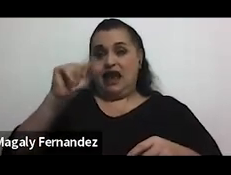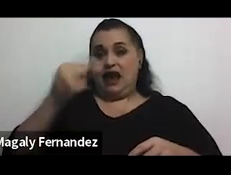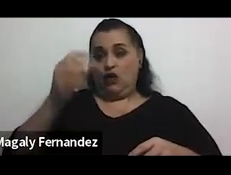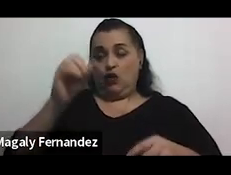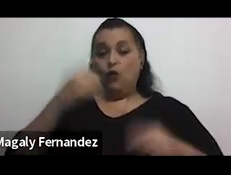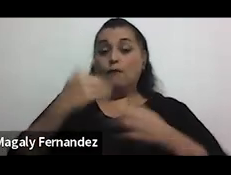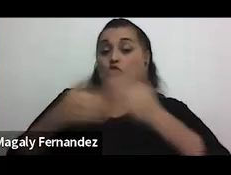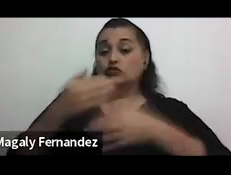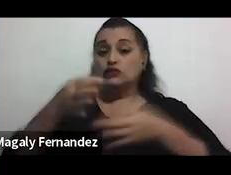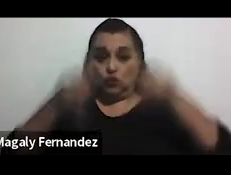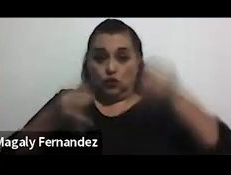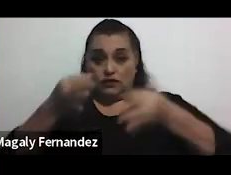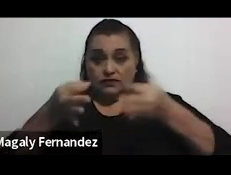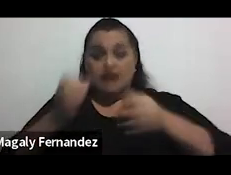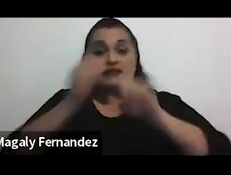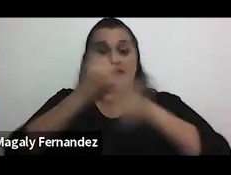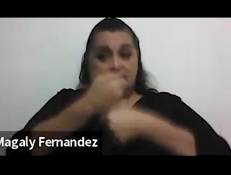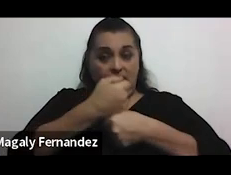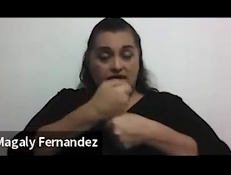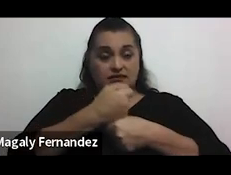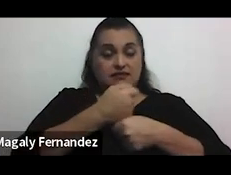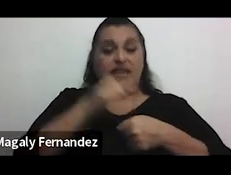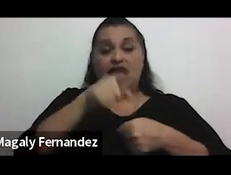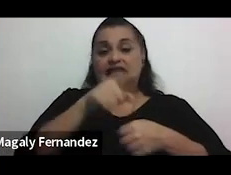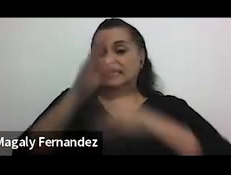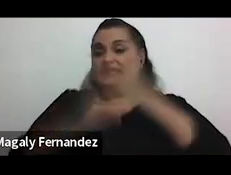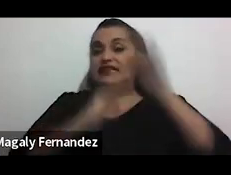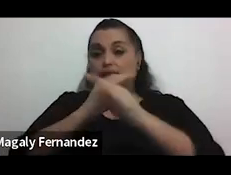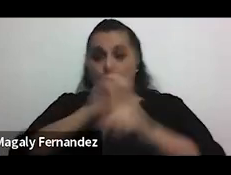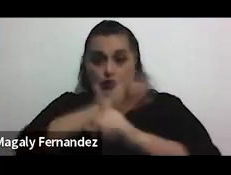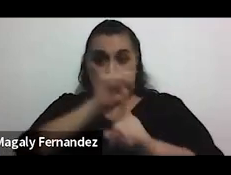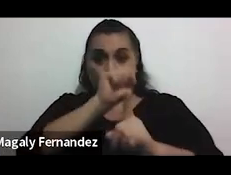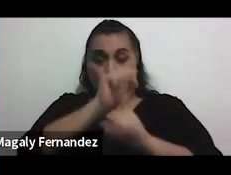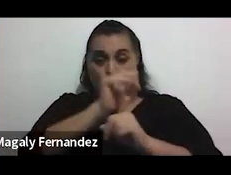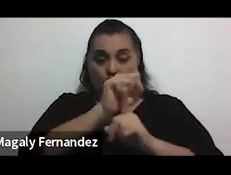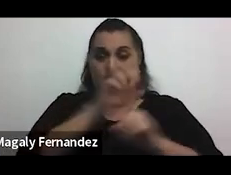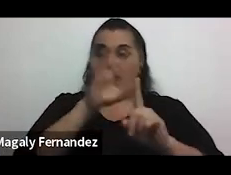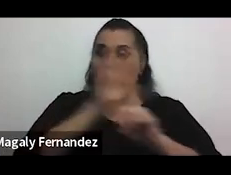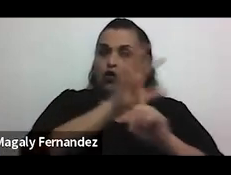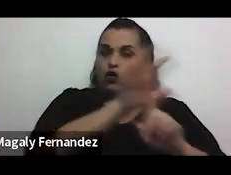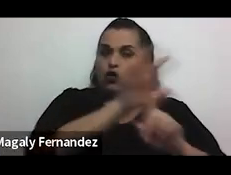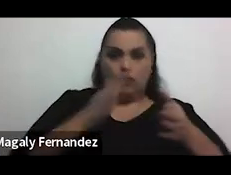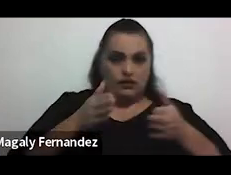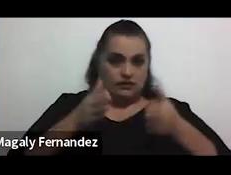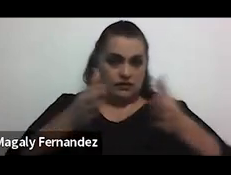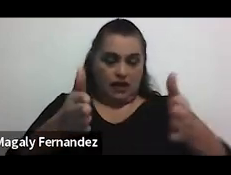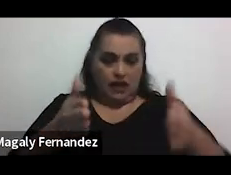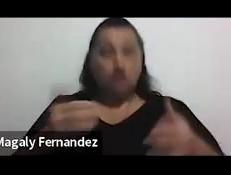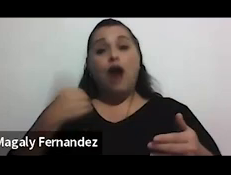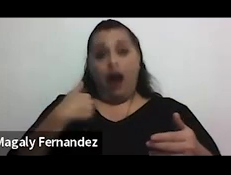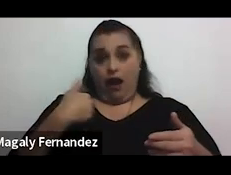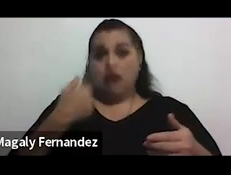judicial que se lleva a cabo en estos en ese tipo de situaciones de acoso callejero y que hay un avance